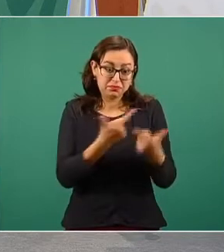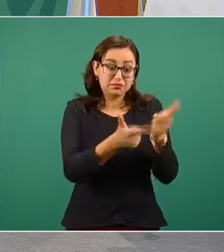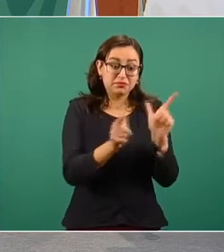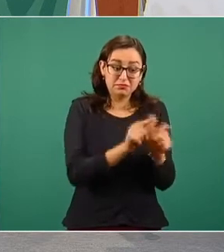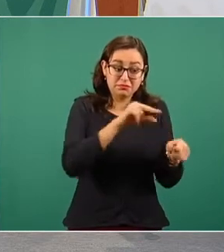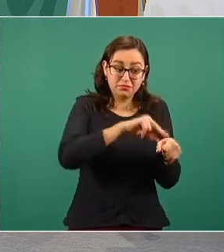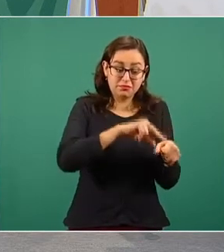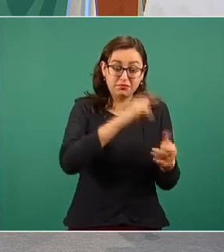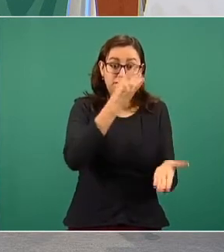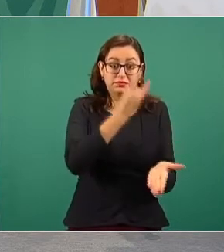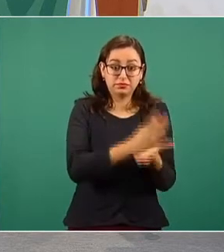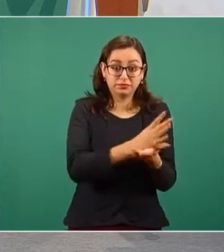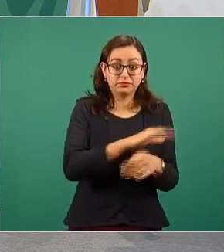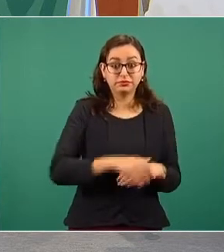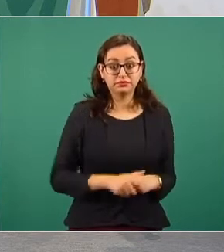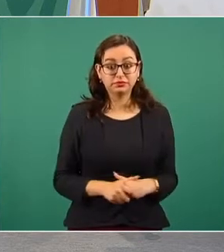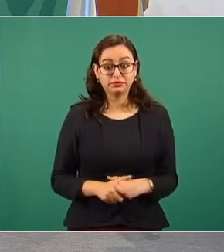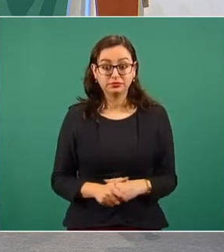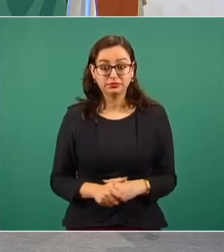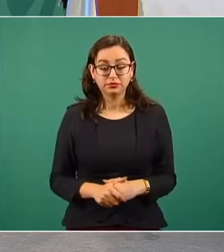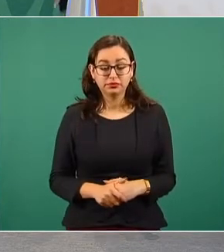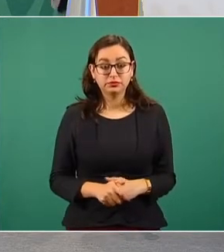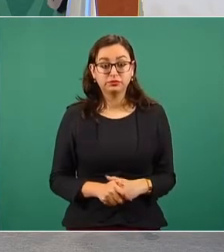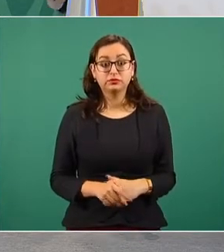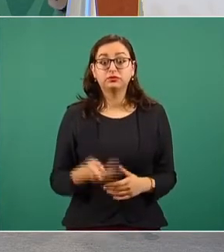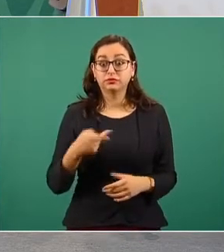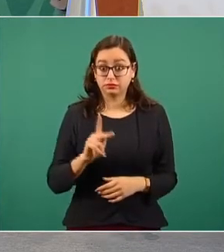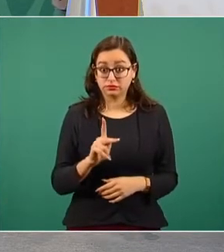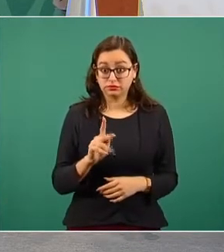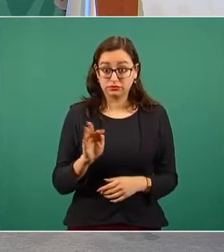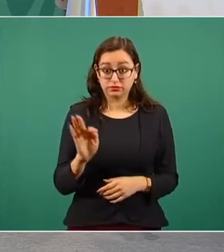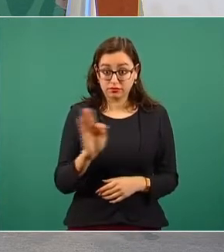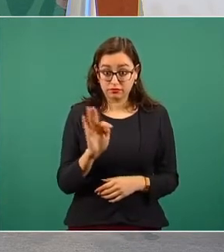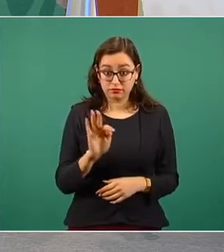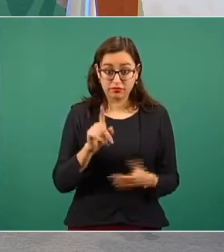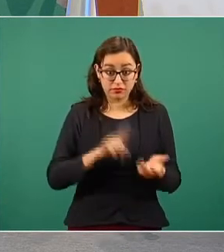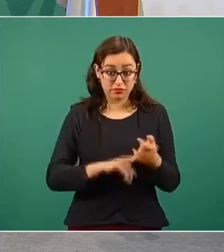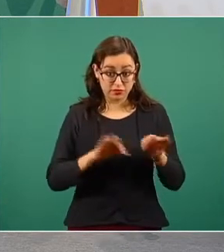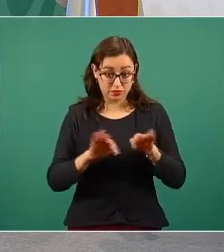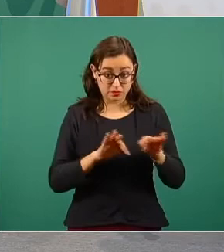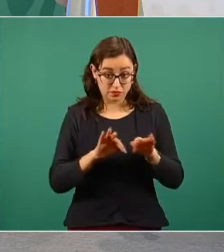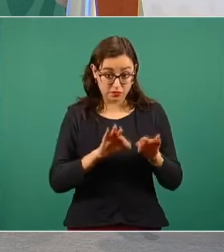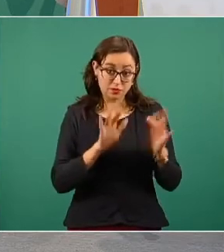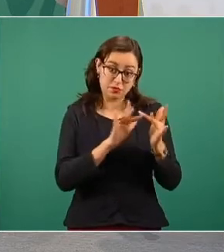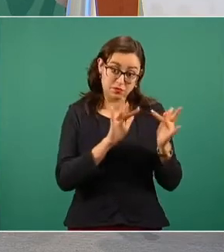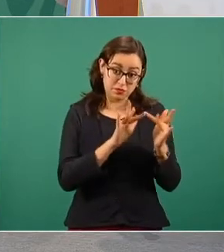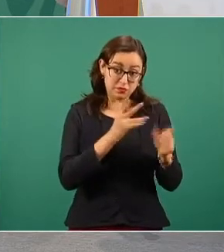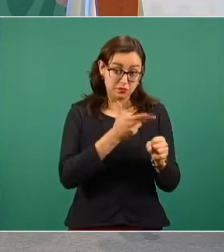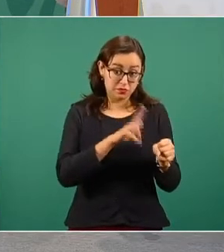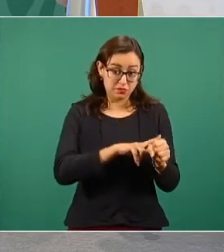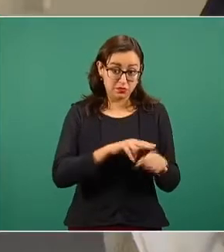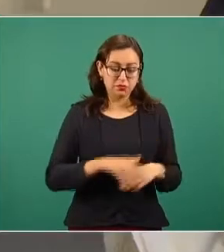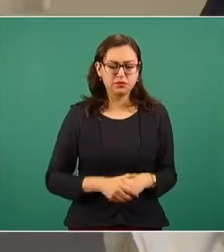su dependencia. Si es personal de salud, por favor contacte a su director médico. Entonces, la cuestión de los adultos mayores,